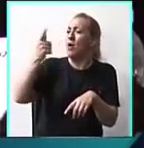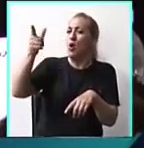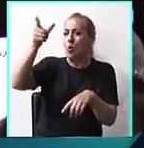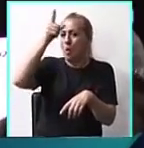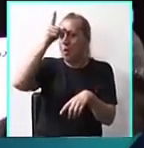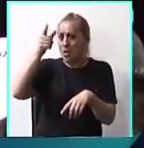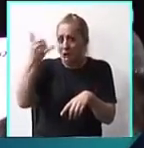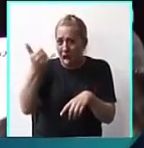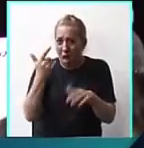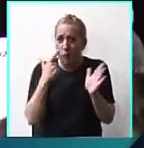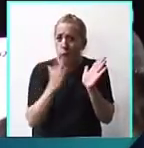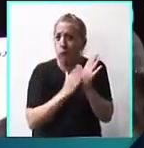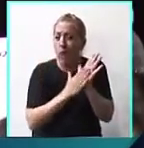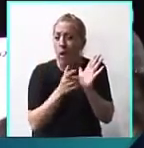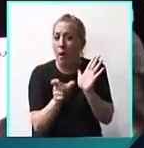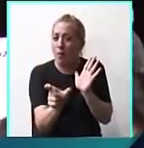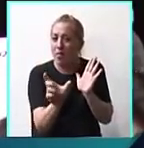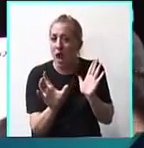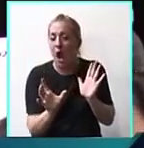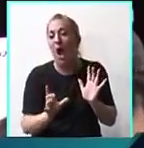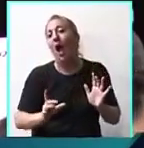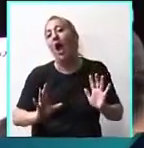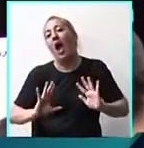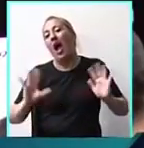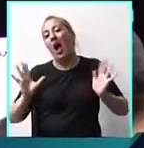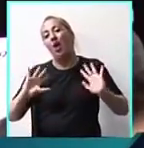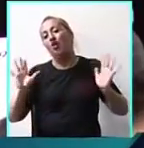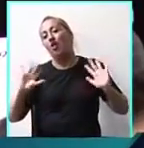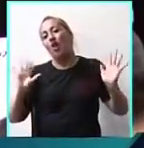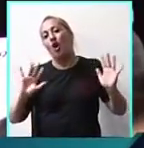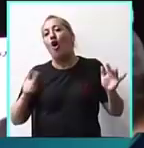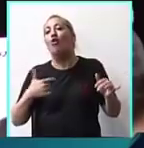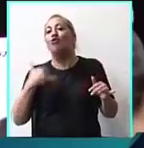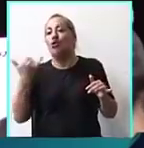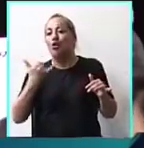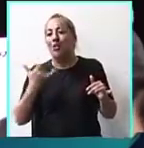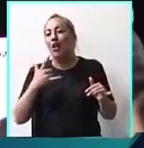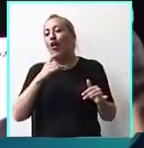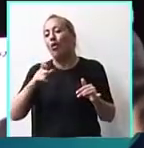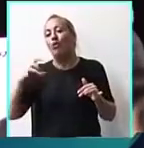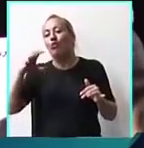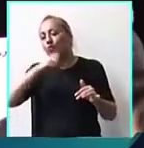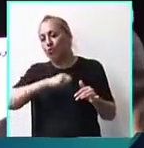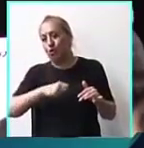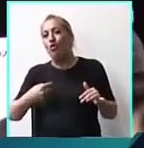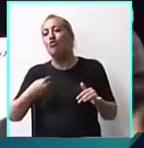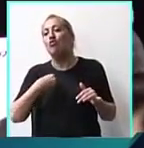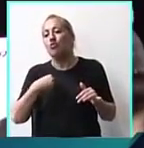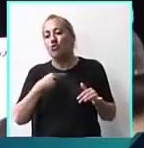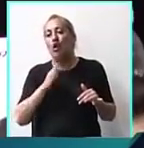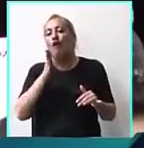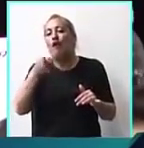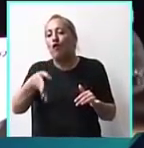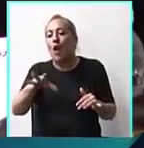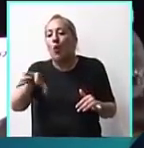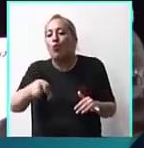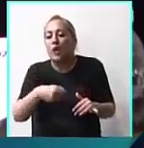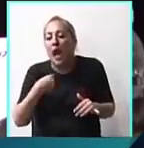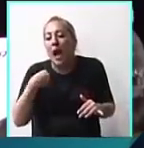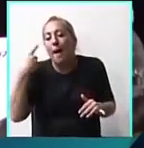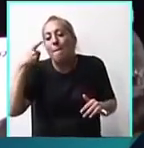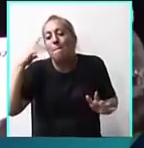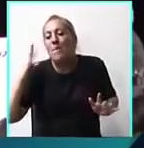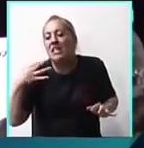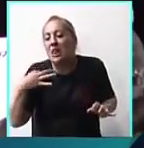está en el video. Pero, no, dice, yo tengo la denuncia anónima, yo fui a buscar lo que creía que había que